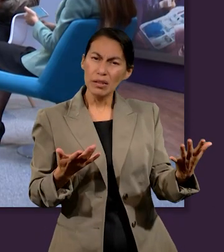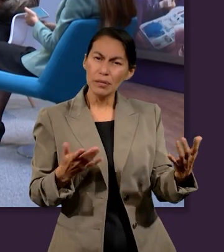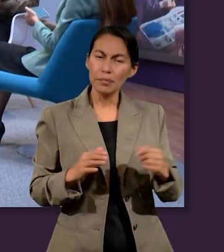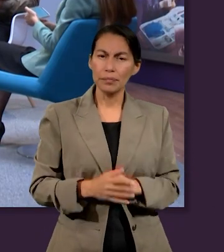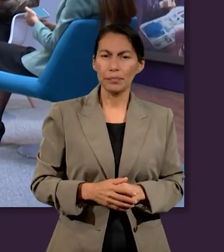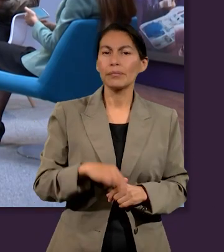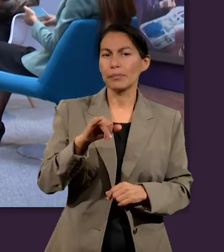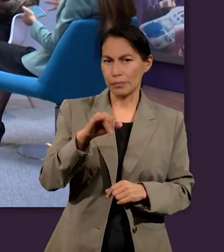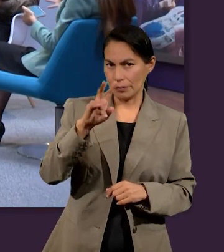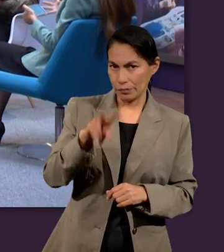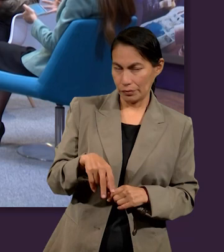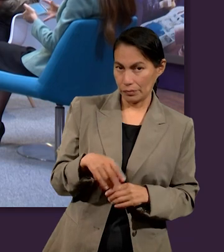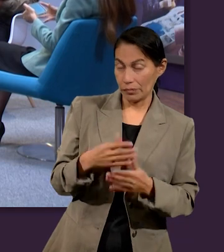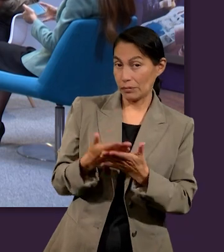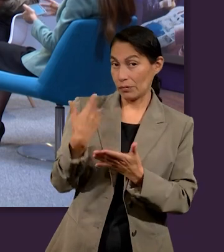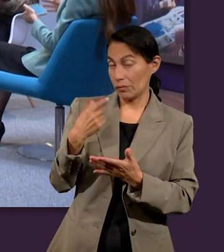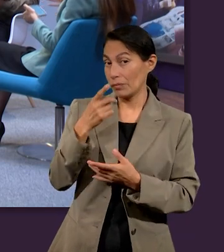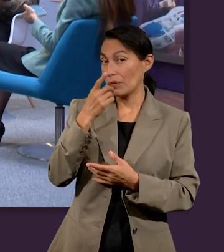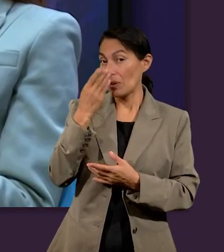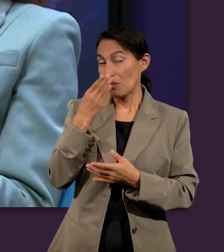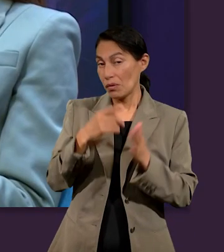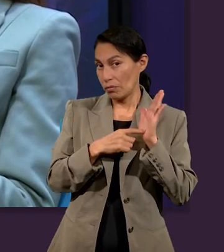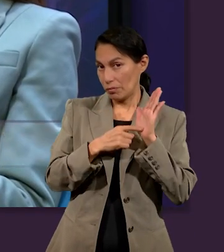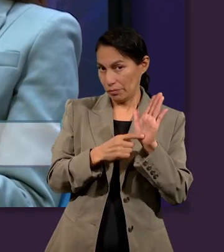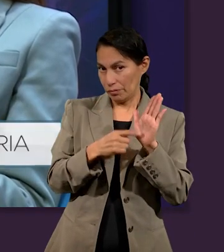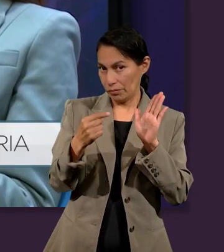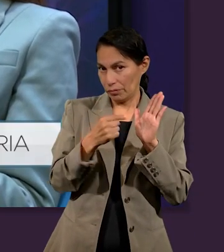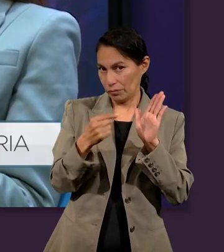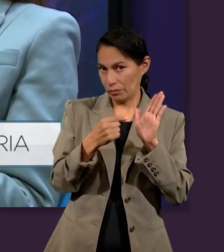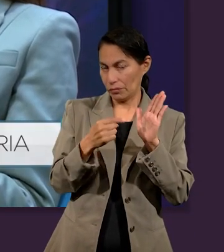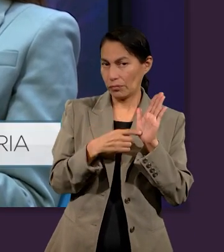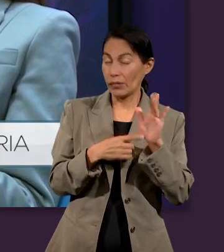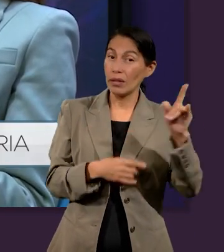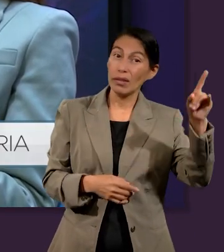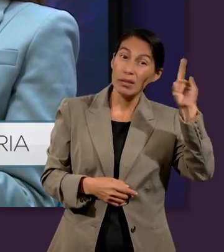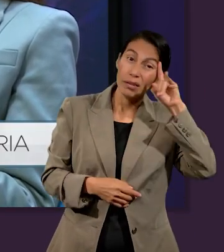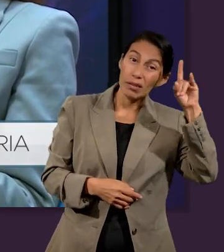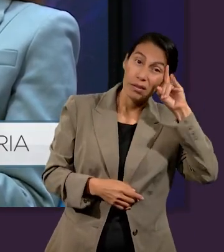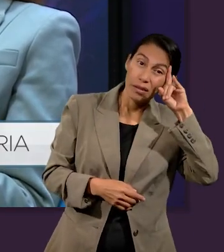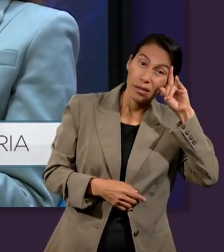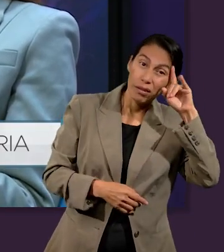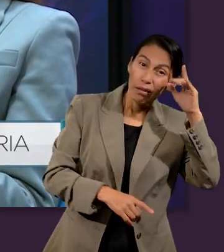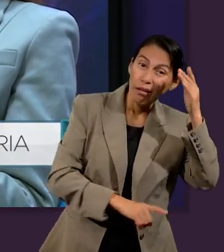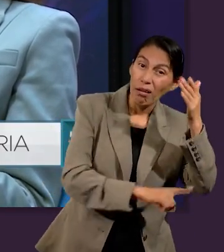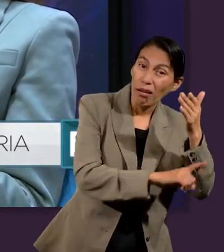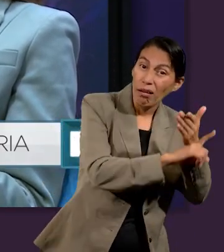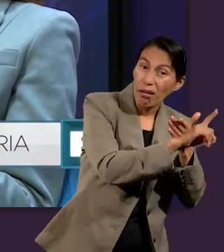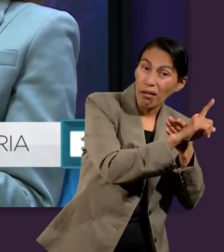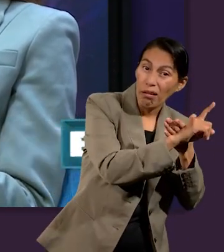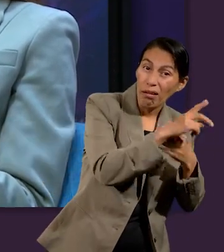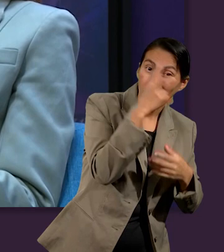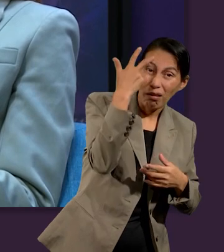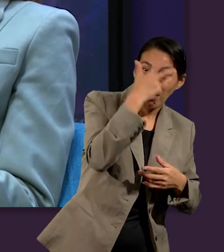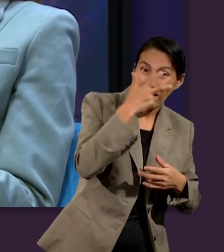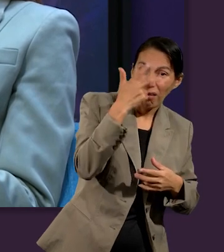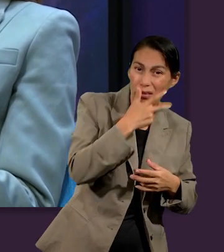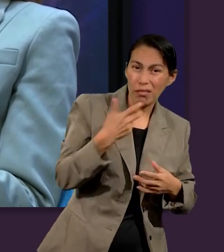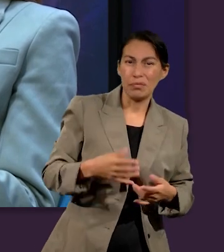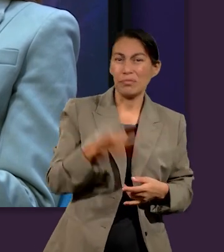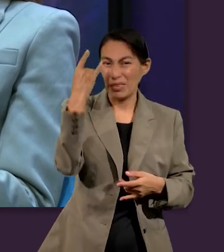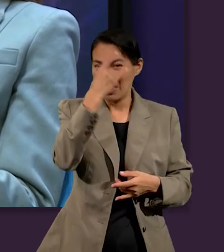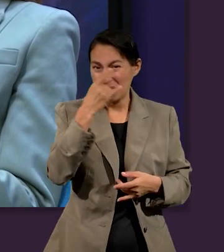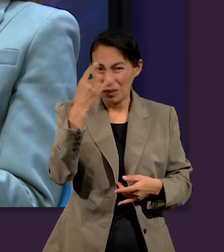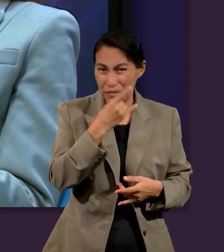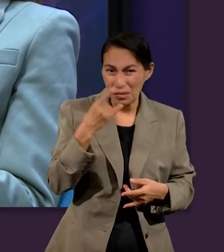eso, ya se nos ha dejado escrito, se nos ha dejado luz al respecto de que el enemigo es quien está detrás. Hay una